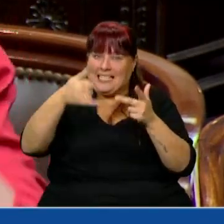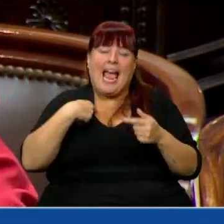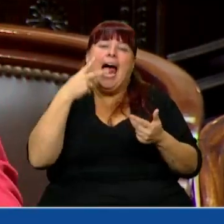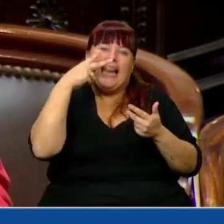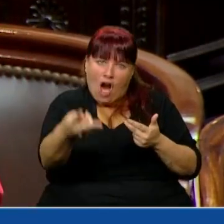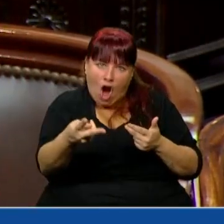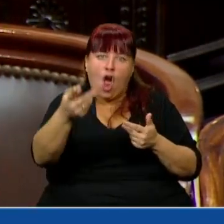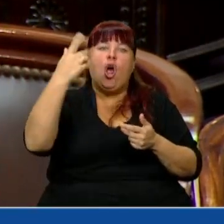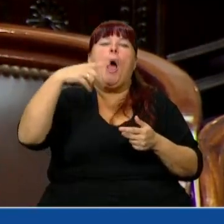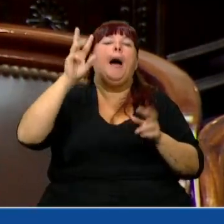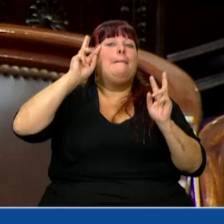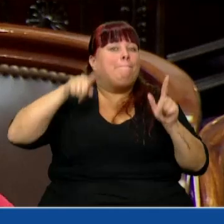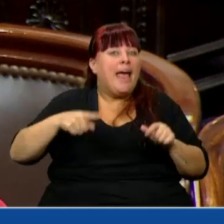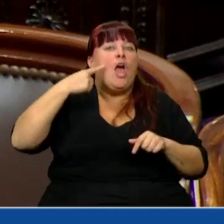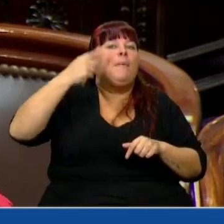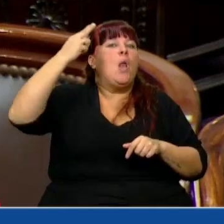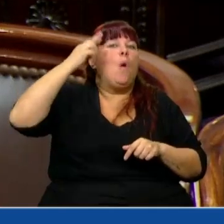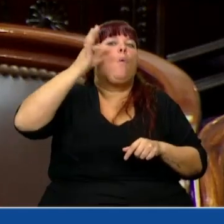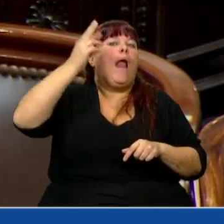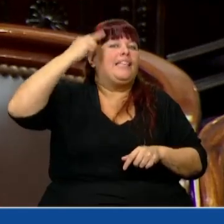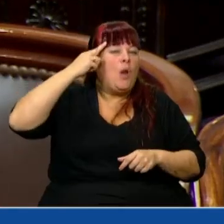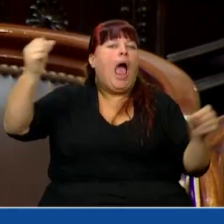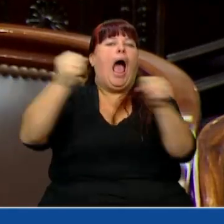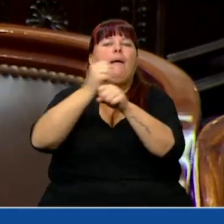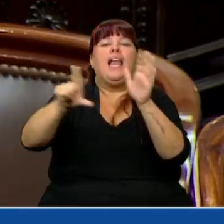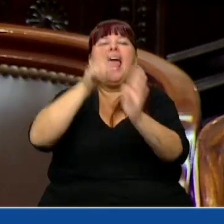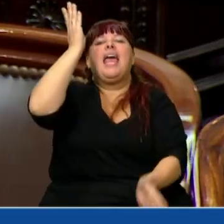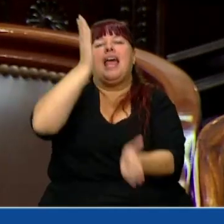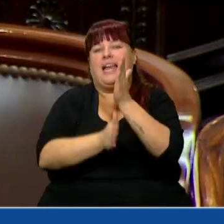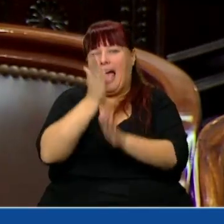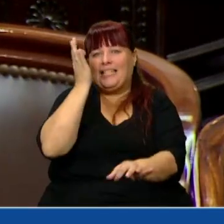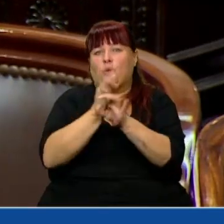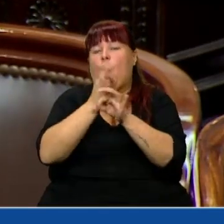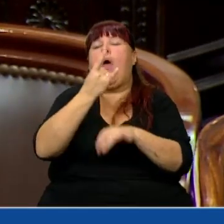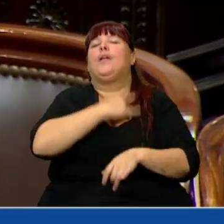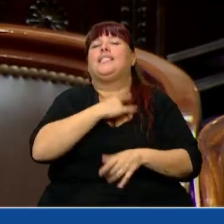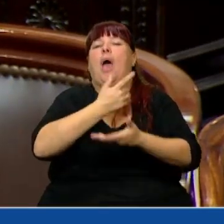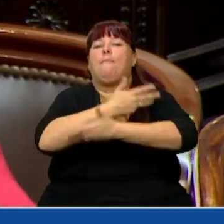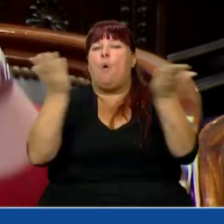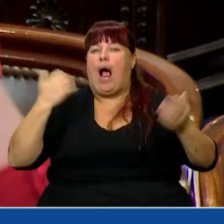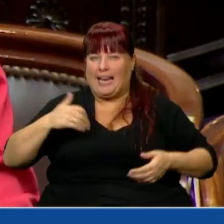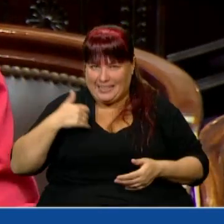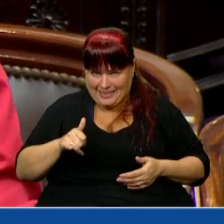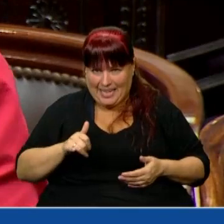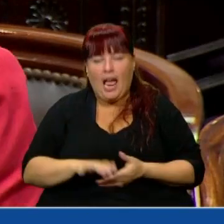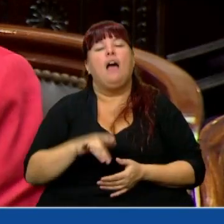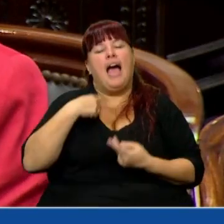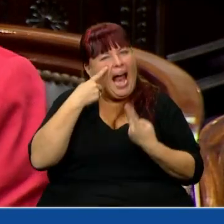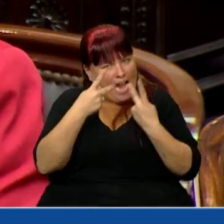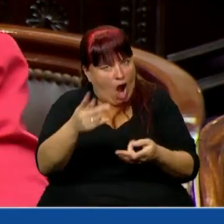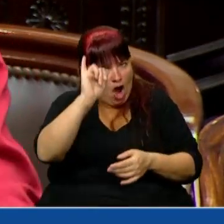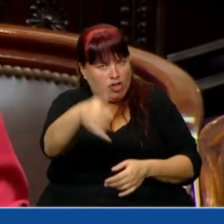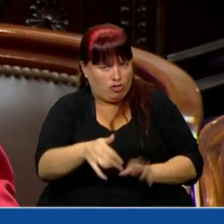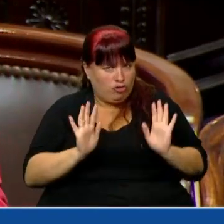reconozco, Juan Domingo Perón en 1949 promulgó la gratuidad de las universidades públicas argentinas, sí se las